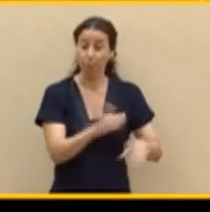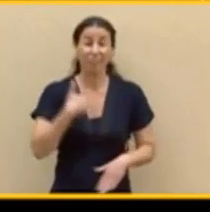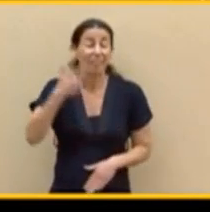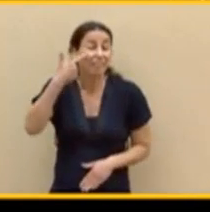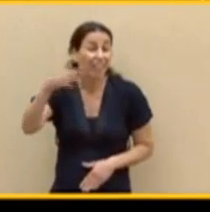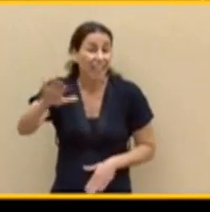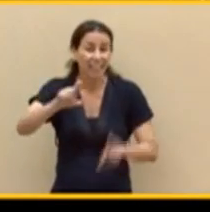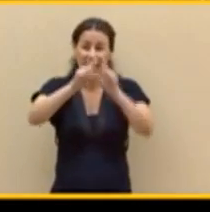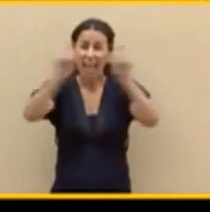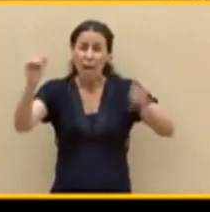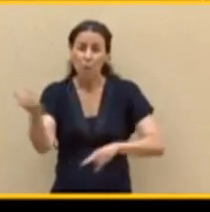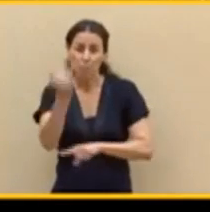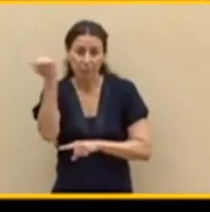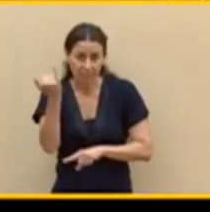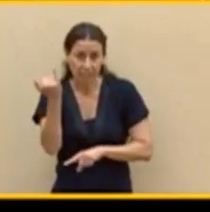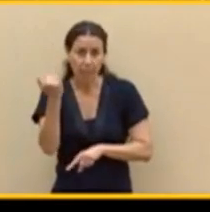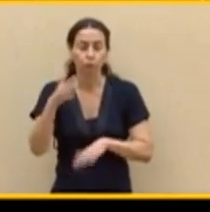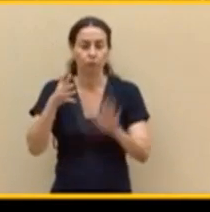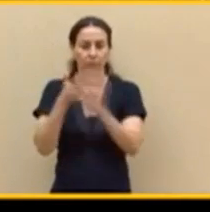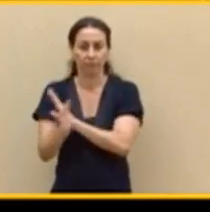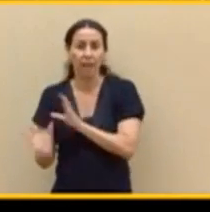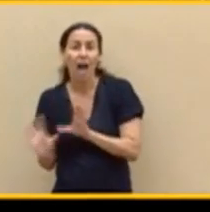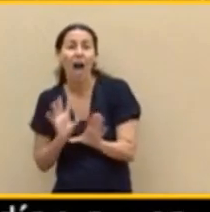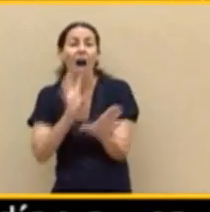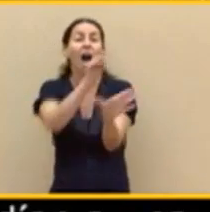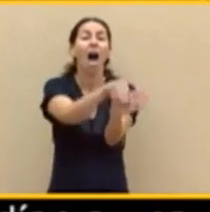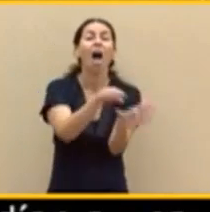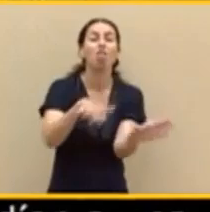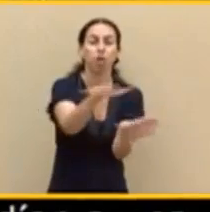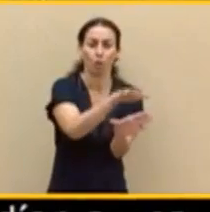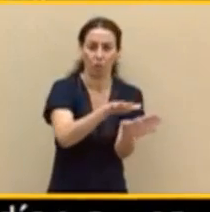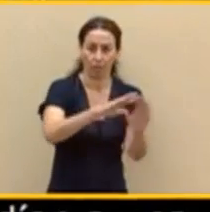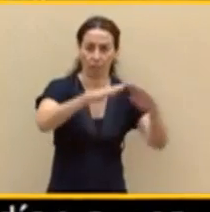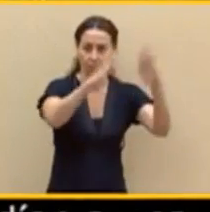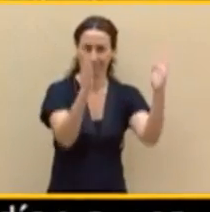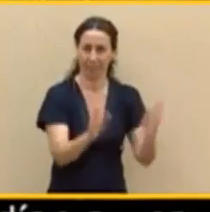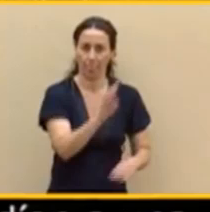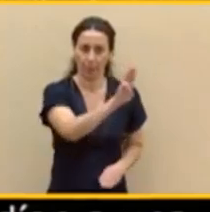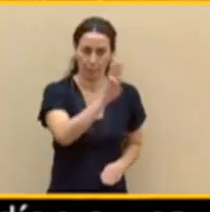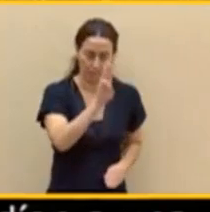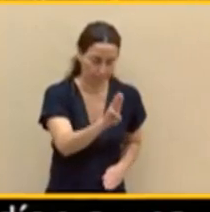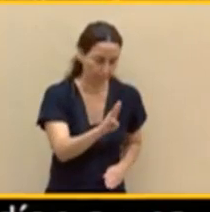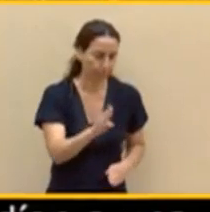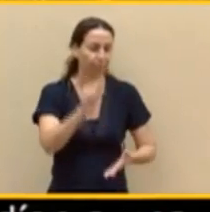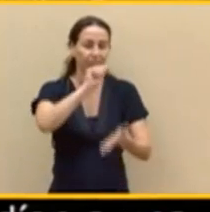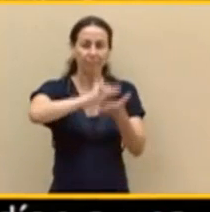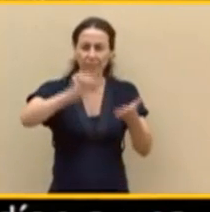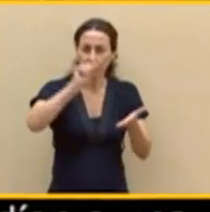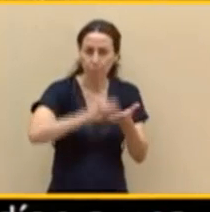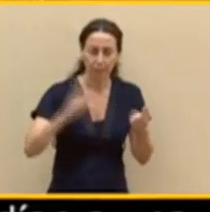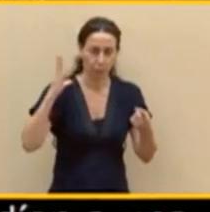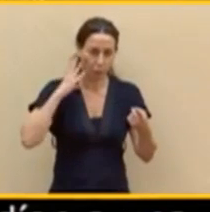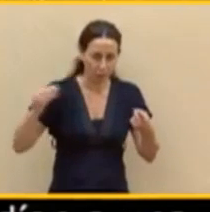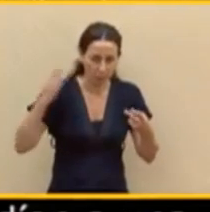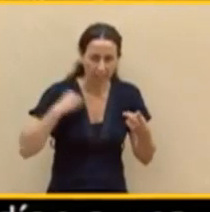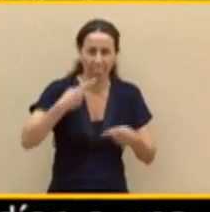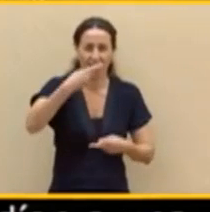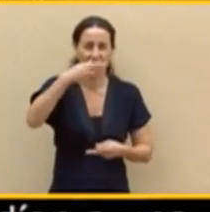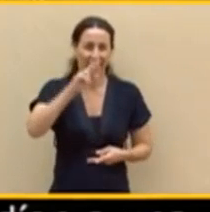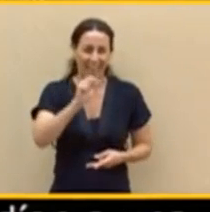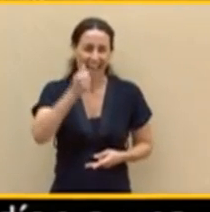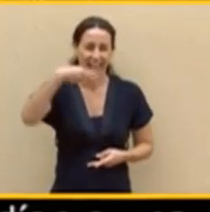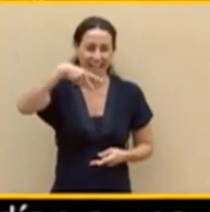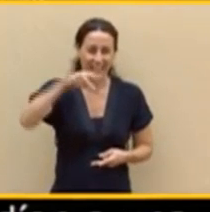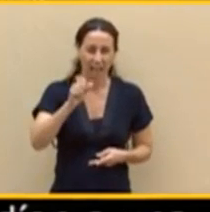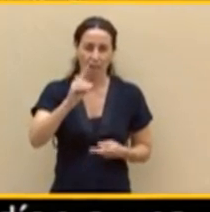acudían a una sede, Genova 13. Los despachos de Granados, de Esperanza Aguirre, el despacho de González,